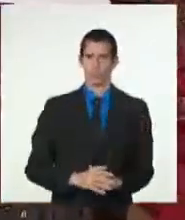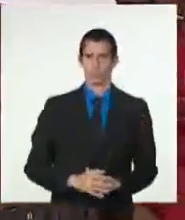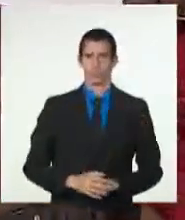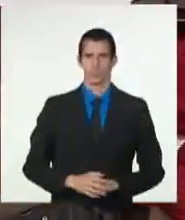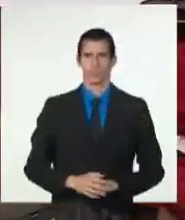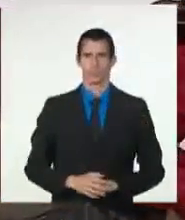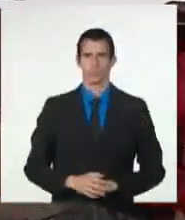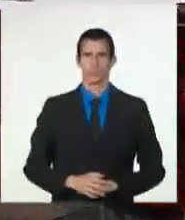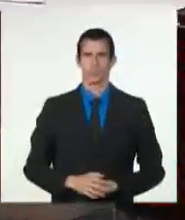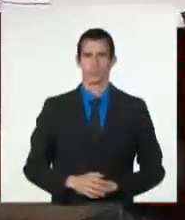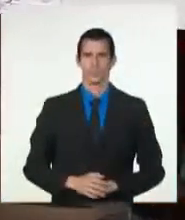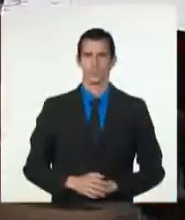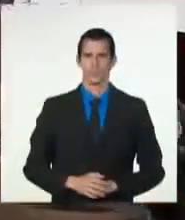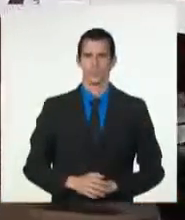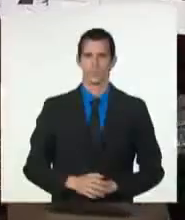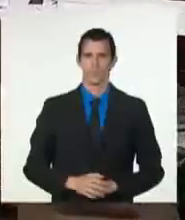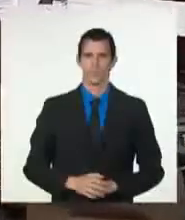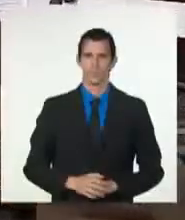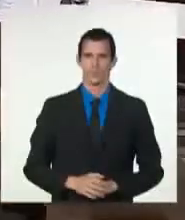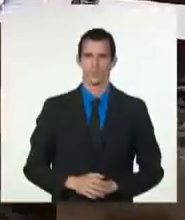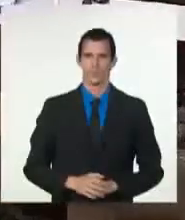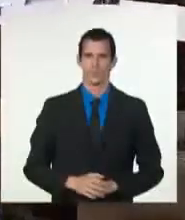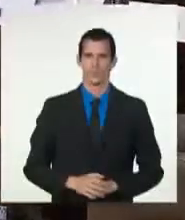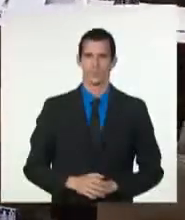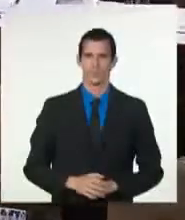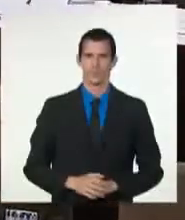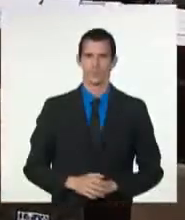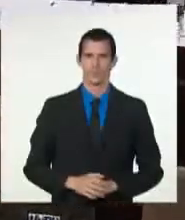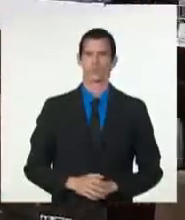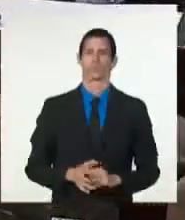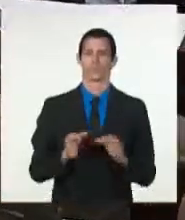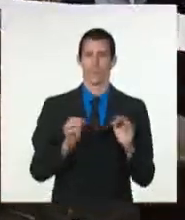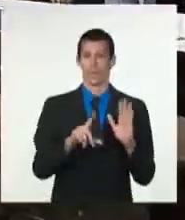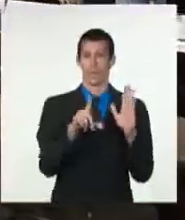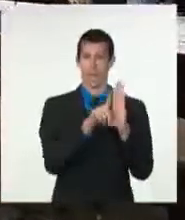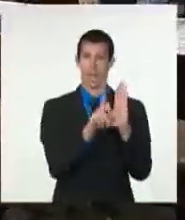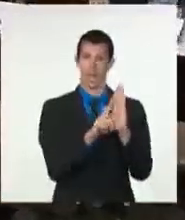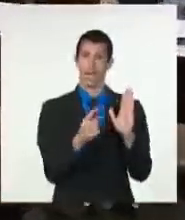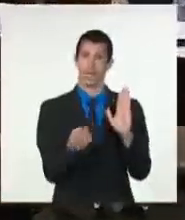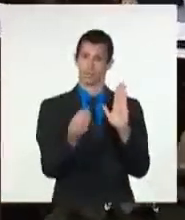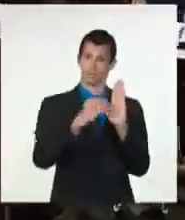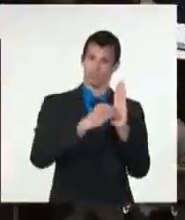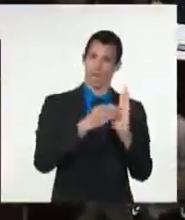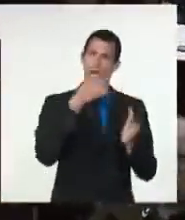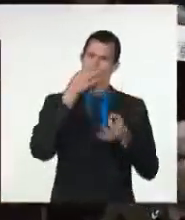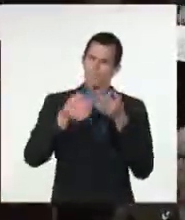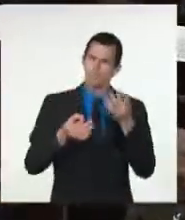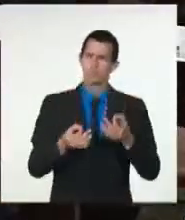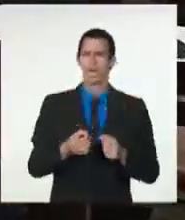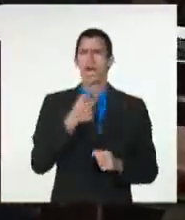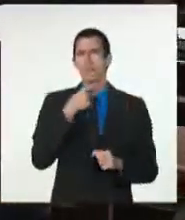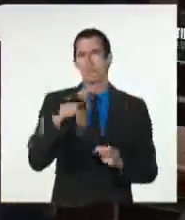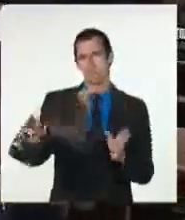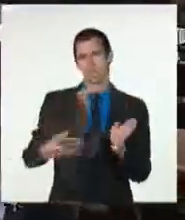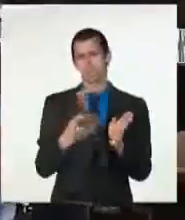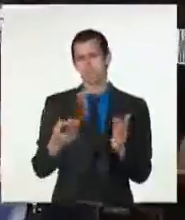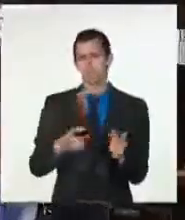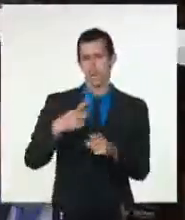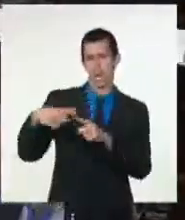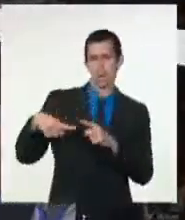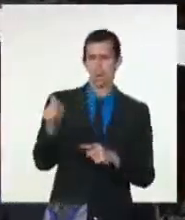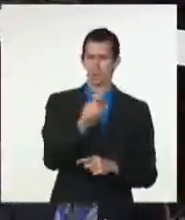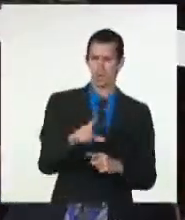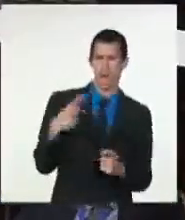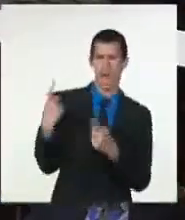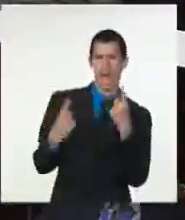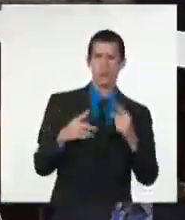instituciones armadas. Define con precisión aquellas conductas que por su lesividad social deben considerarse delictivas.